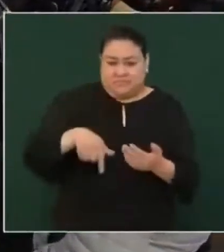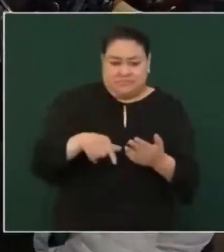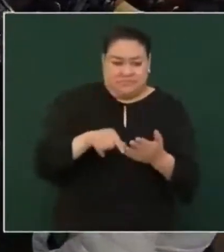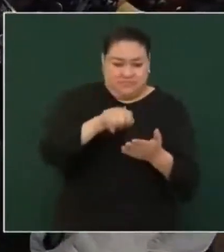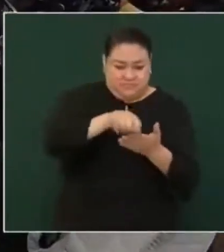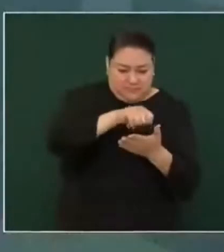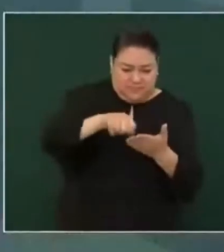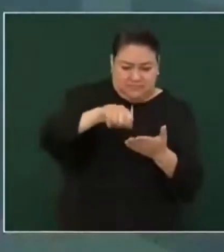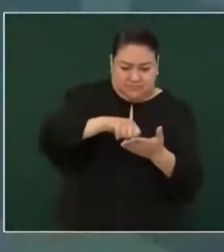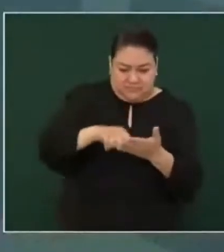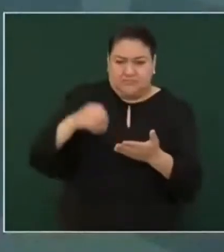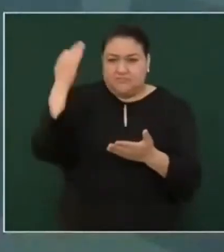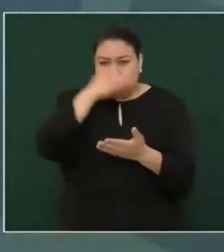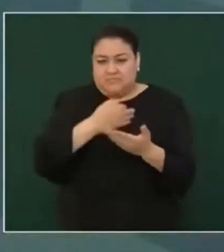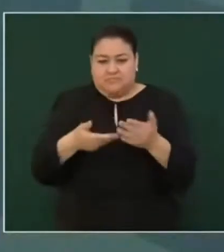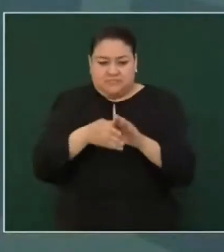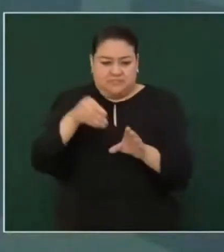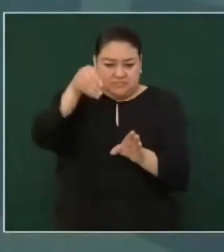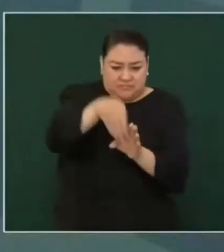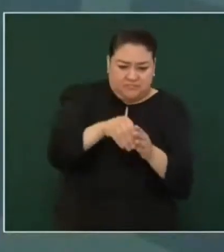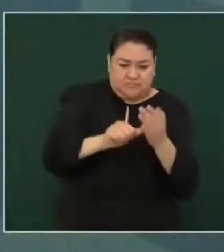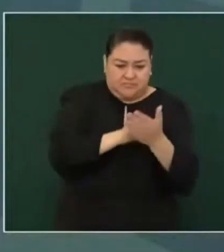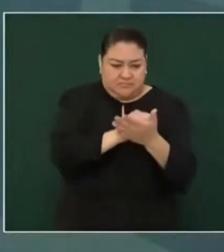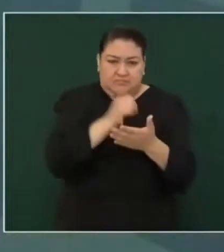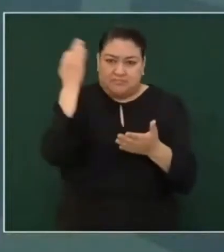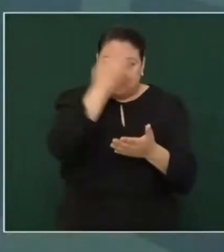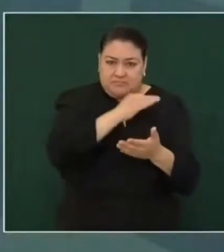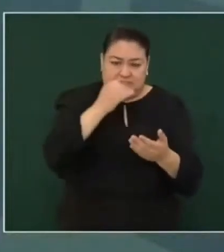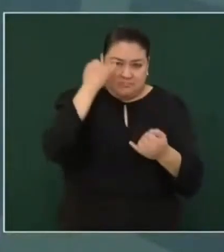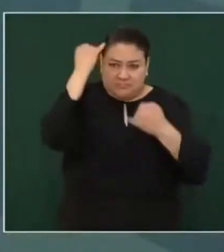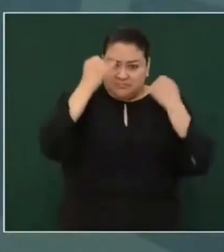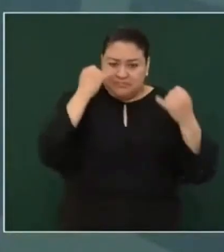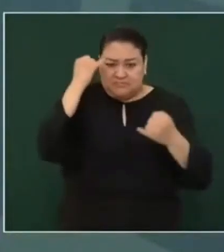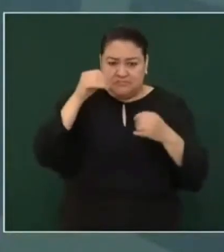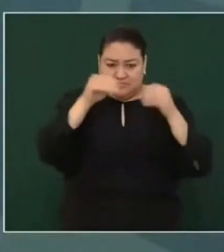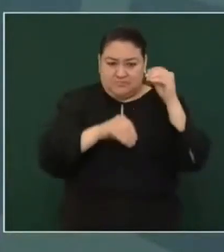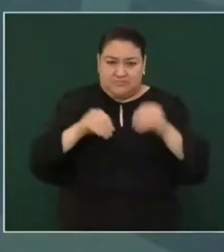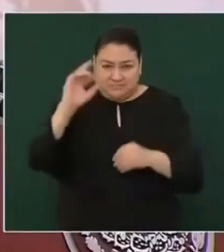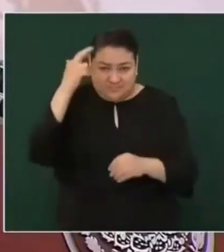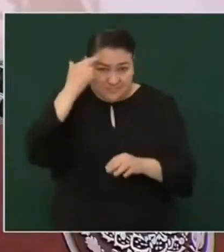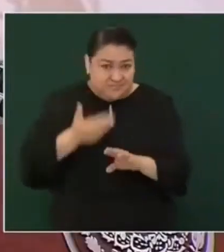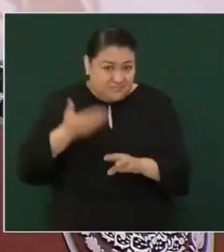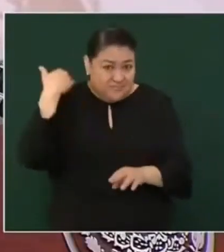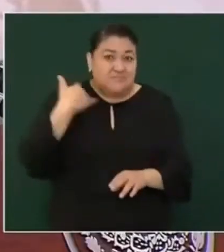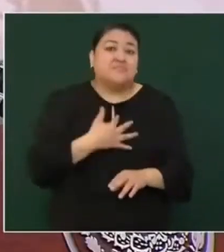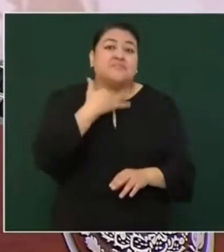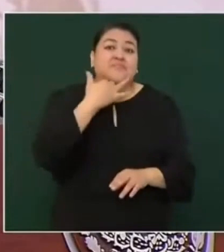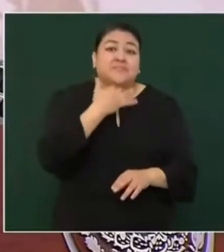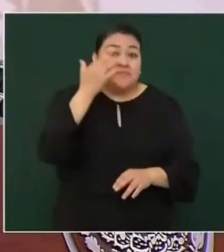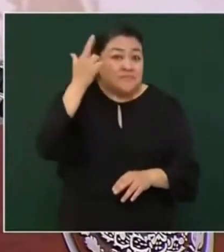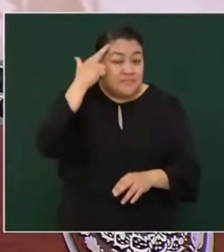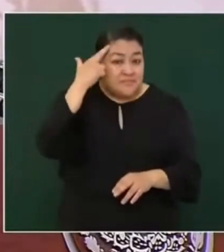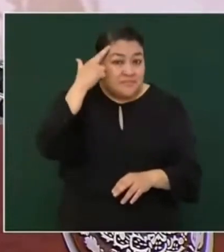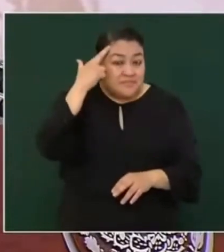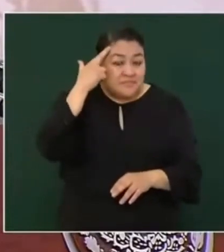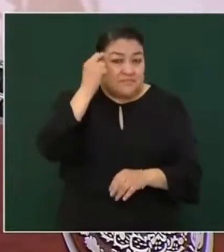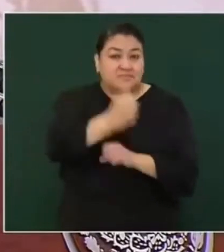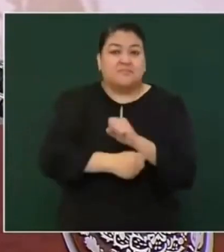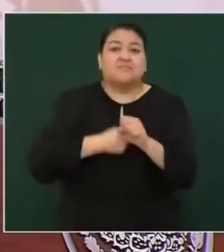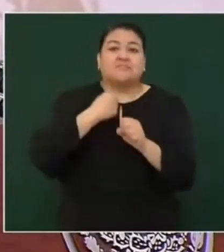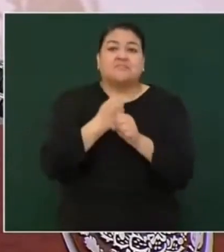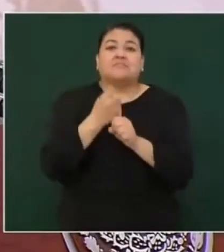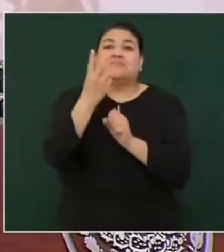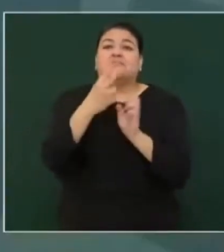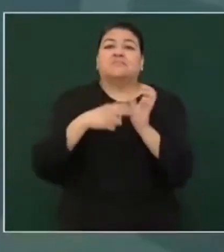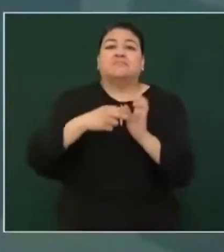y rellenaron urnas y falsificaron actas cuando el fraude del 2006